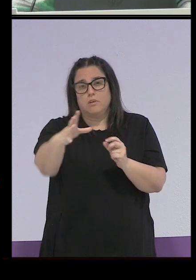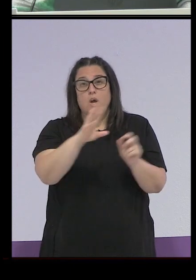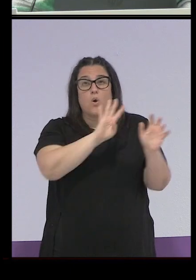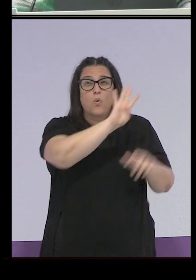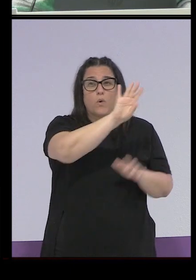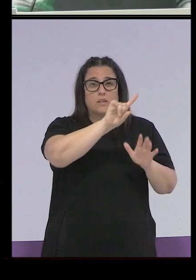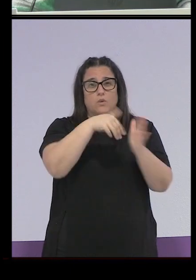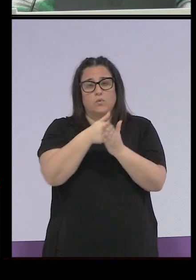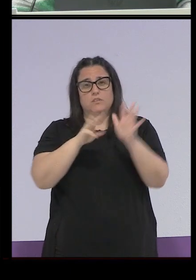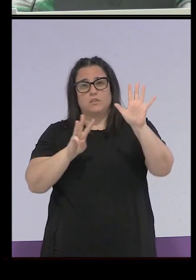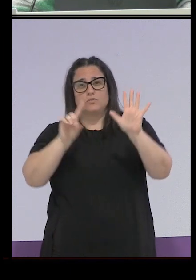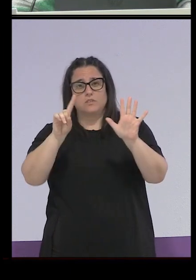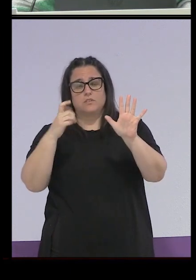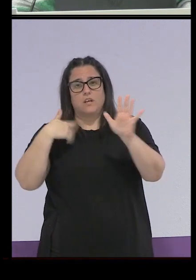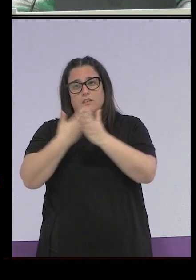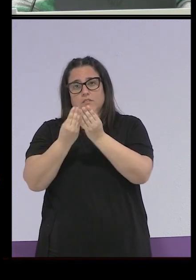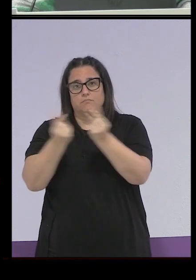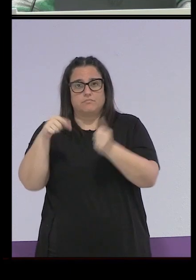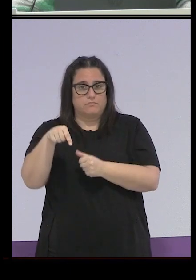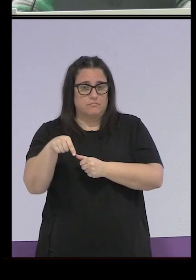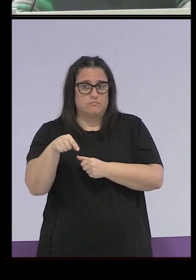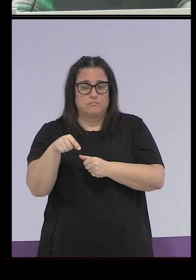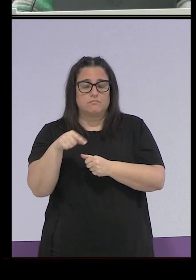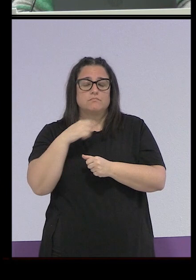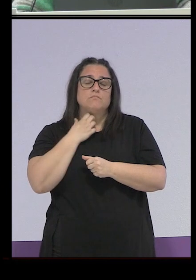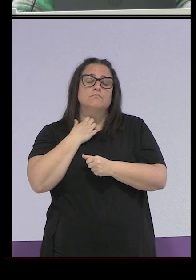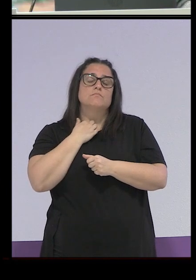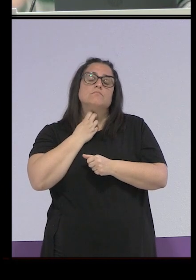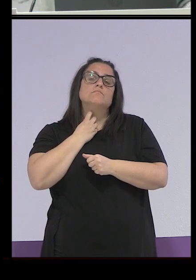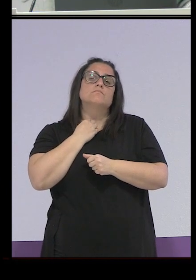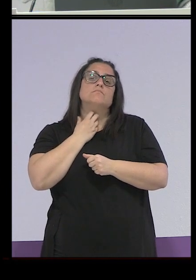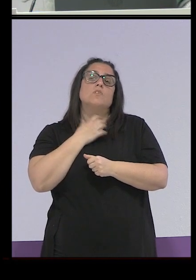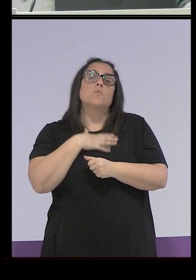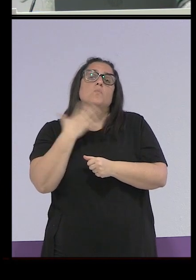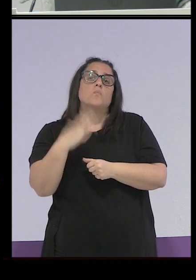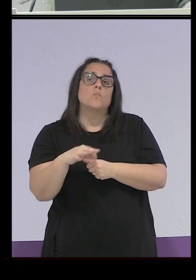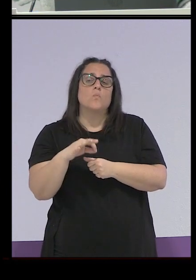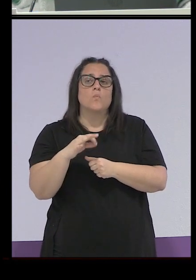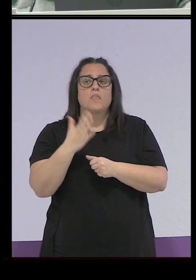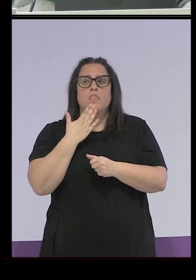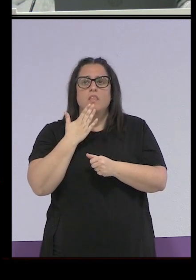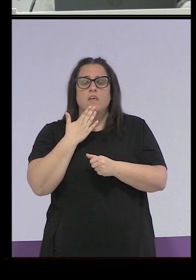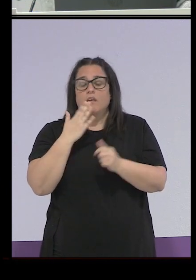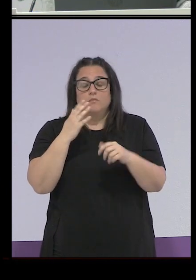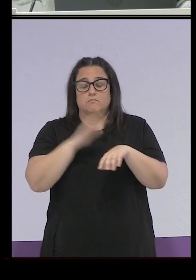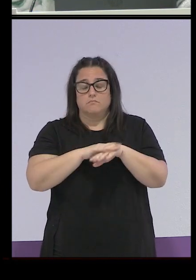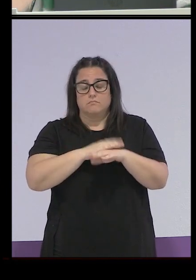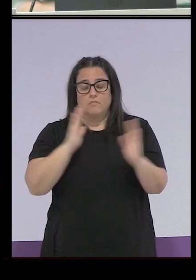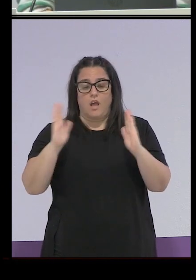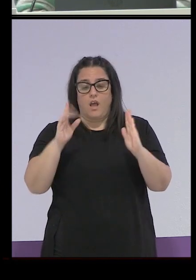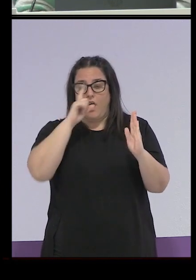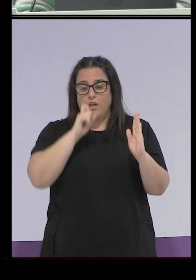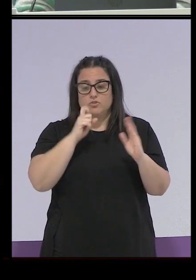86 que desaparece por completo. Quizás en algunos sitios encontréis otra cifra, encontréis el 83,